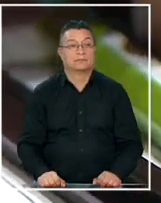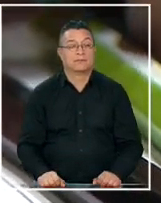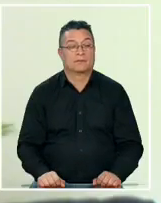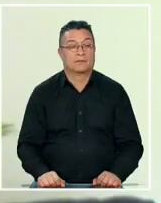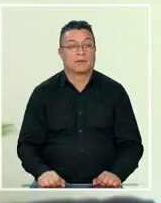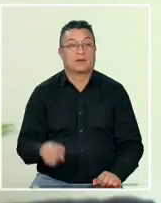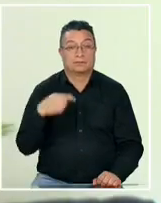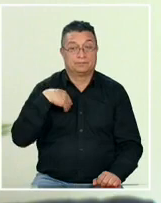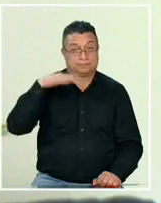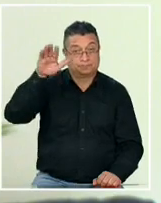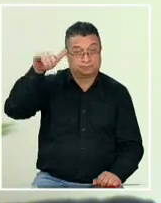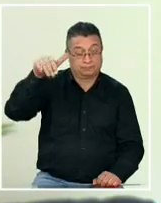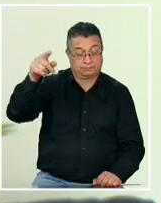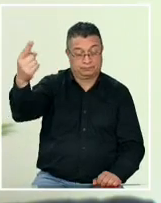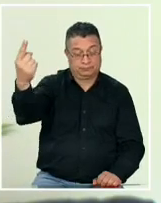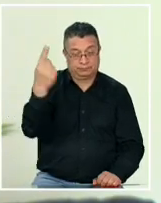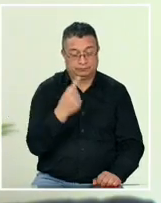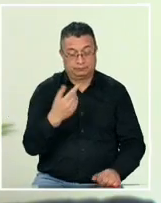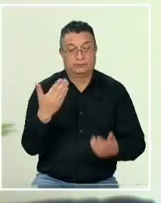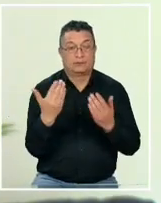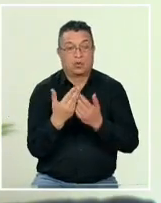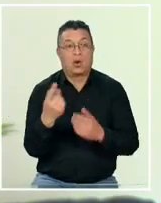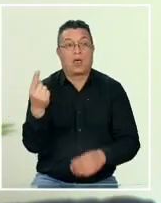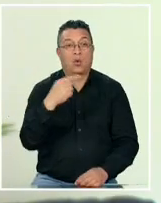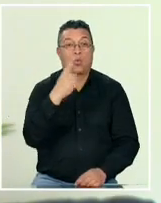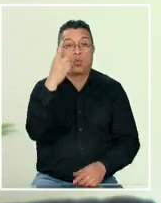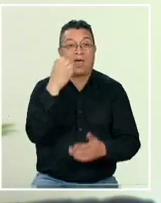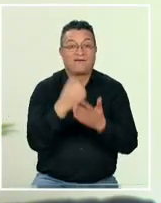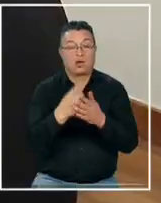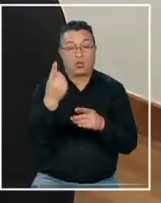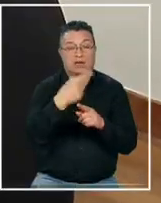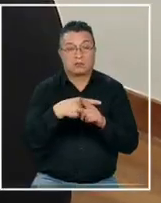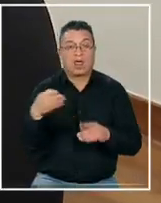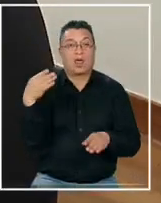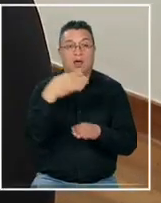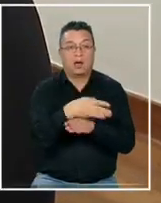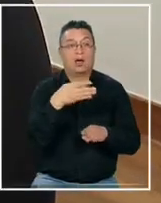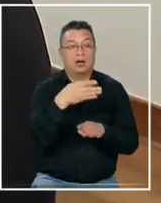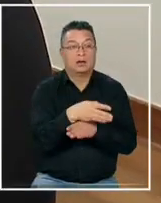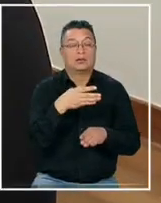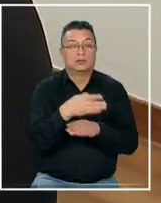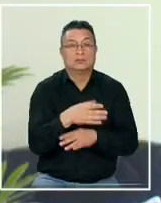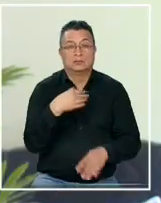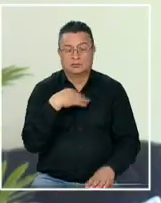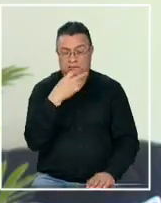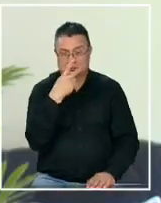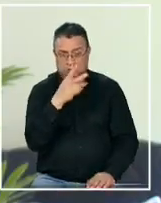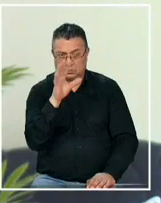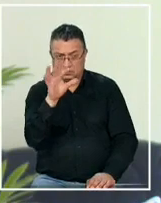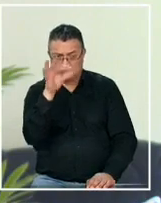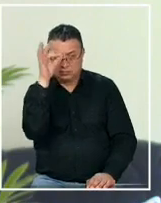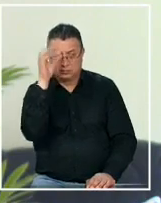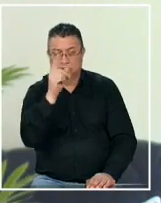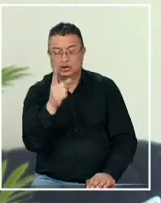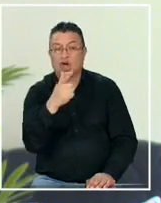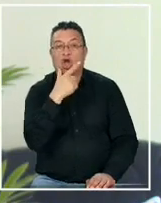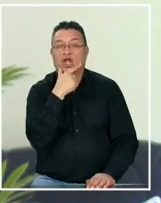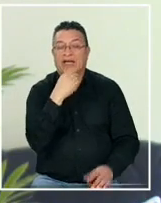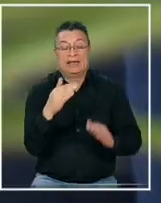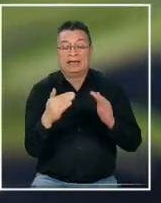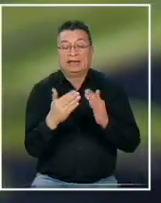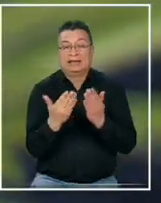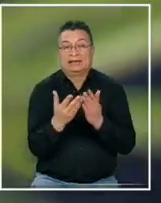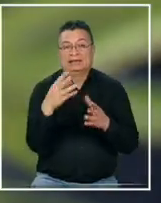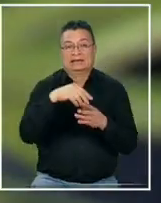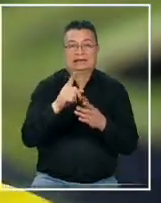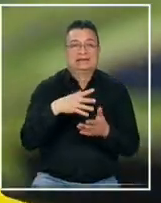nos citaban el apoderado una vez por semana entonces ya nos dimos cuenta que no lo querían tener más en clase